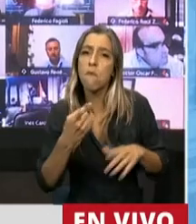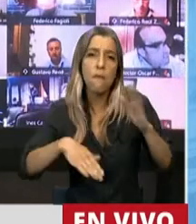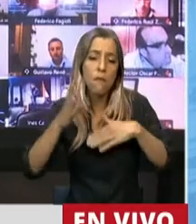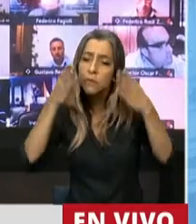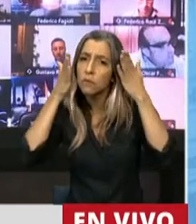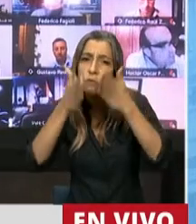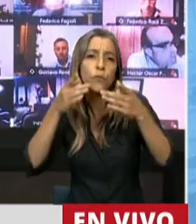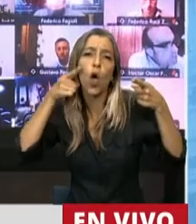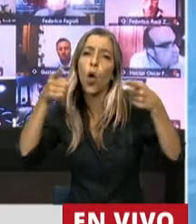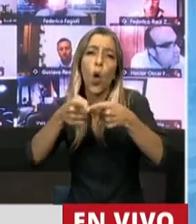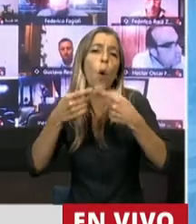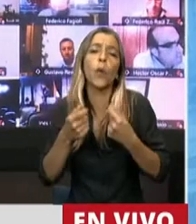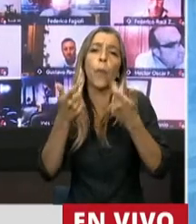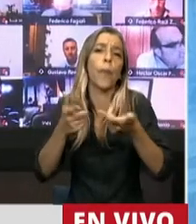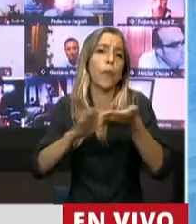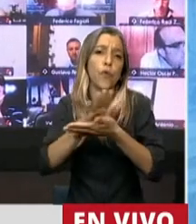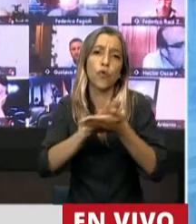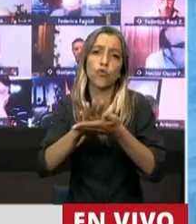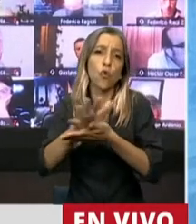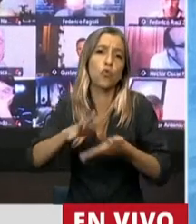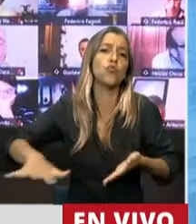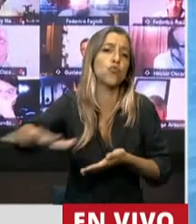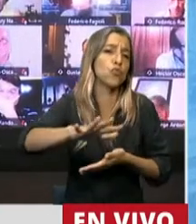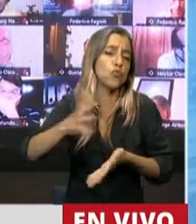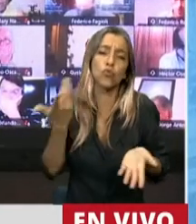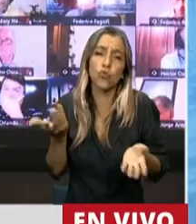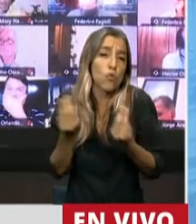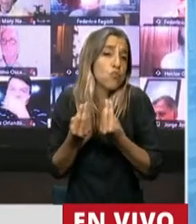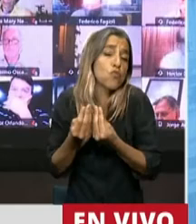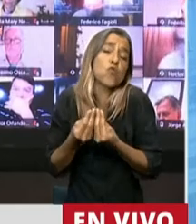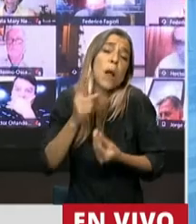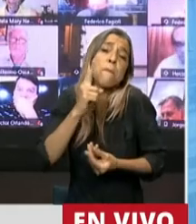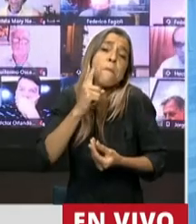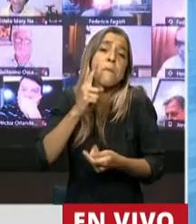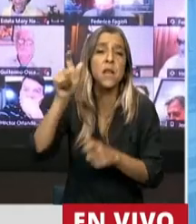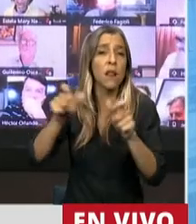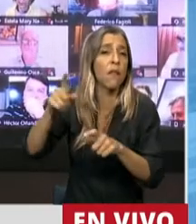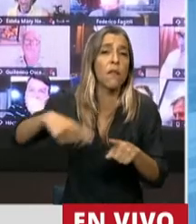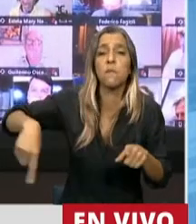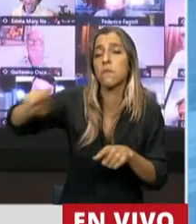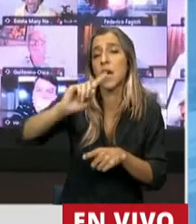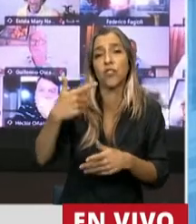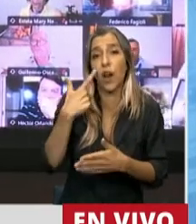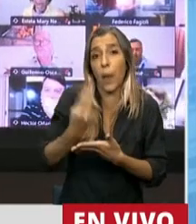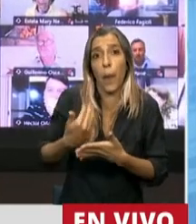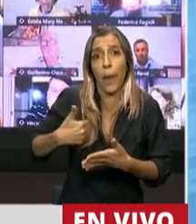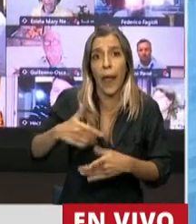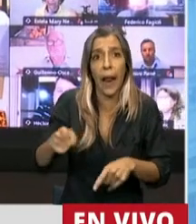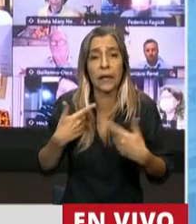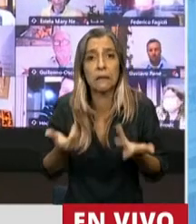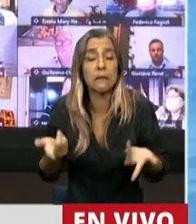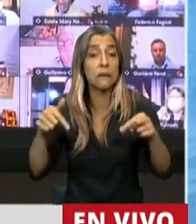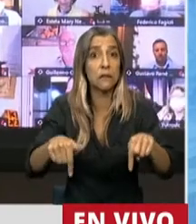objetivo fundamentalmente en darle solución a muchos, a miles de argentinos que